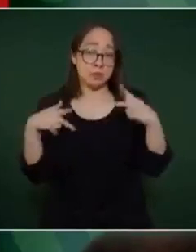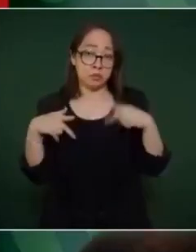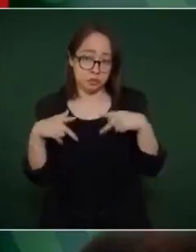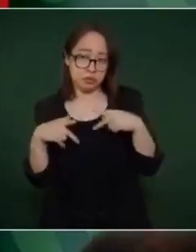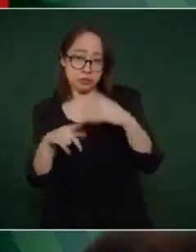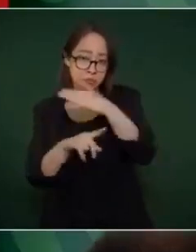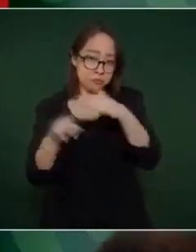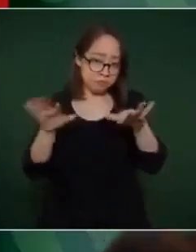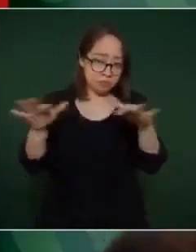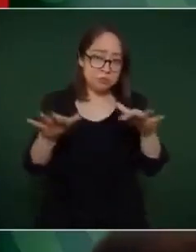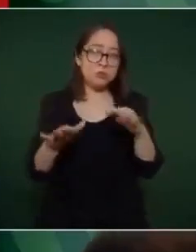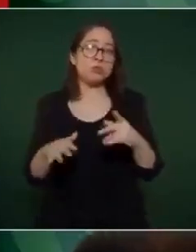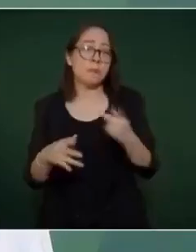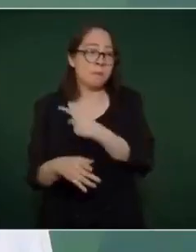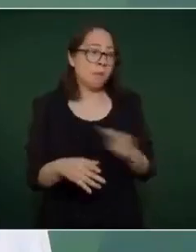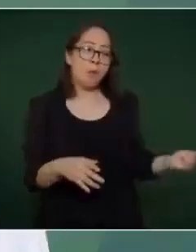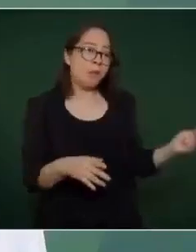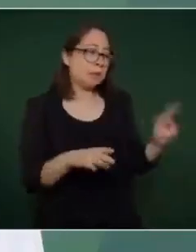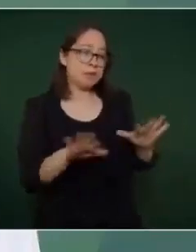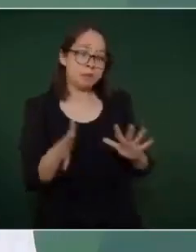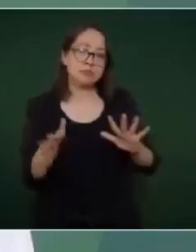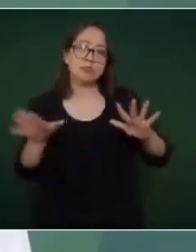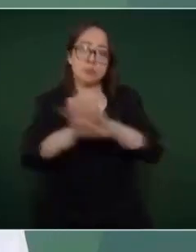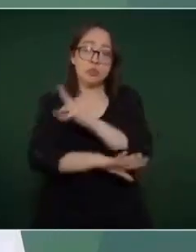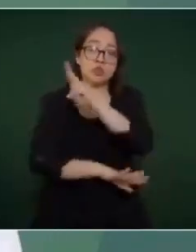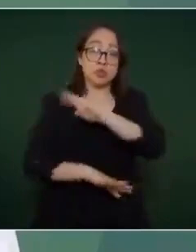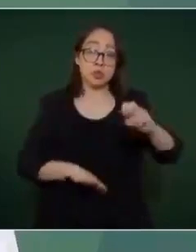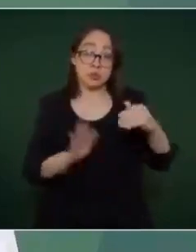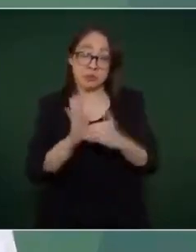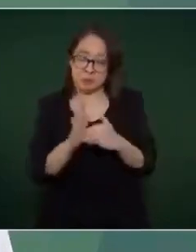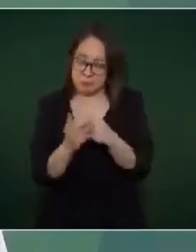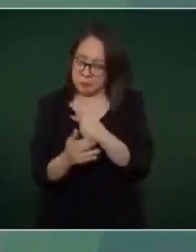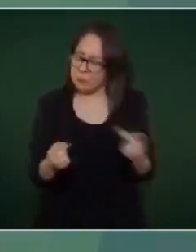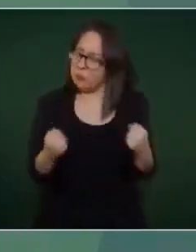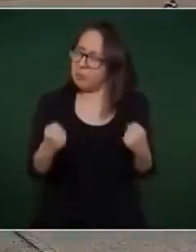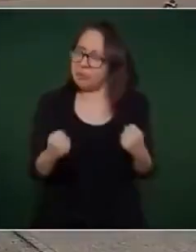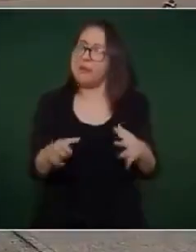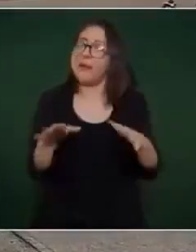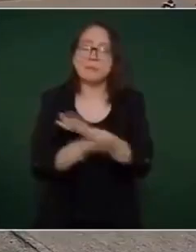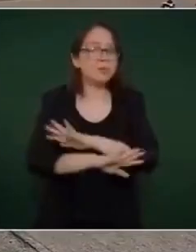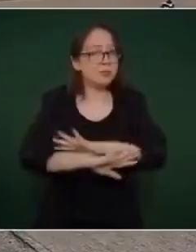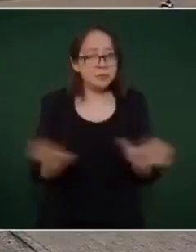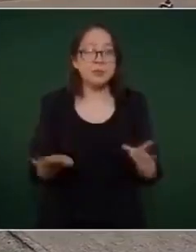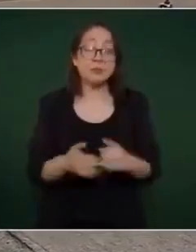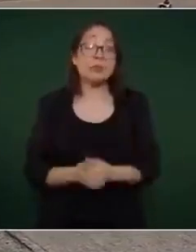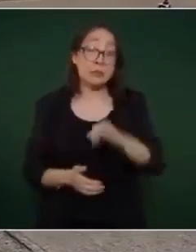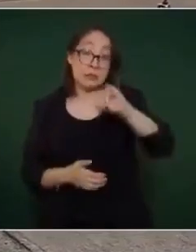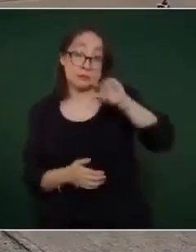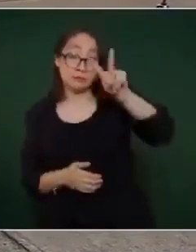entre ellas 200 mil de la extrema pobreza si abrazos no balazos